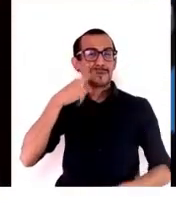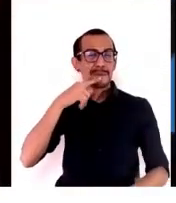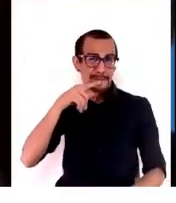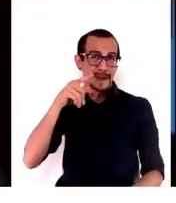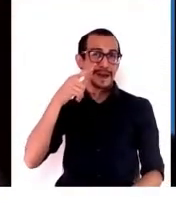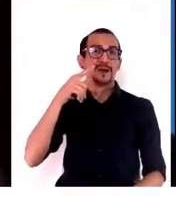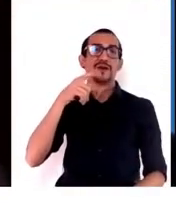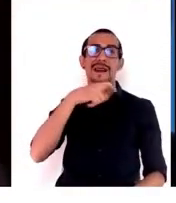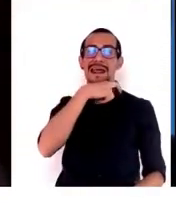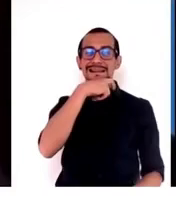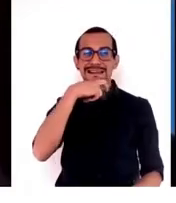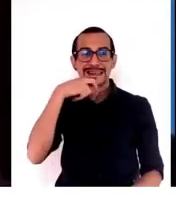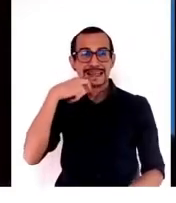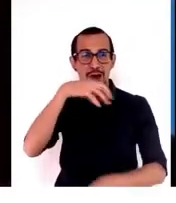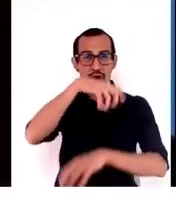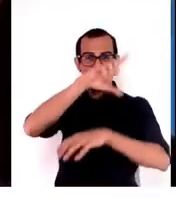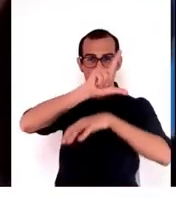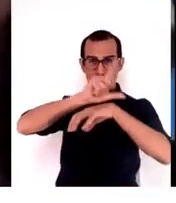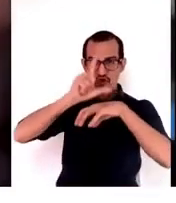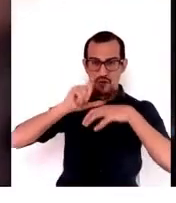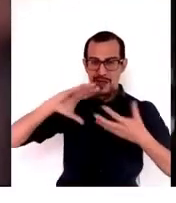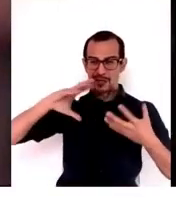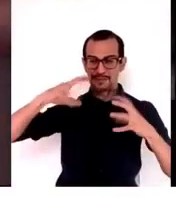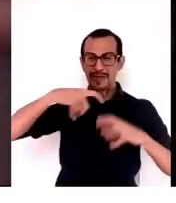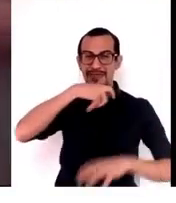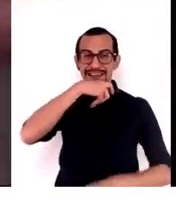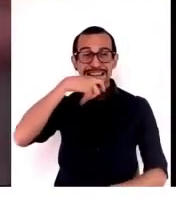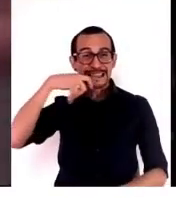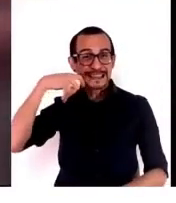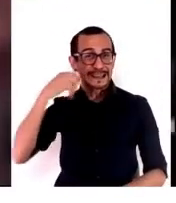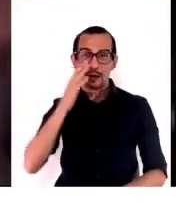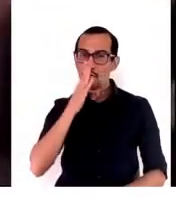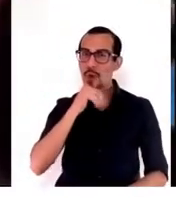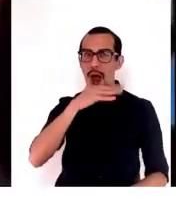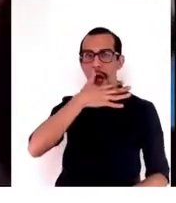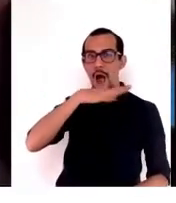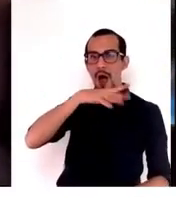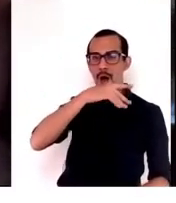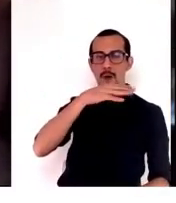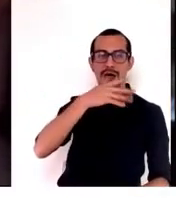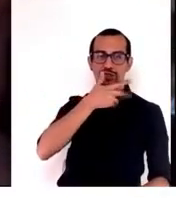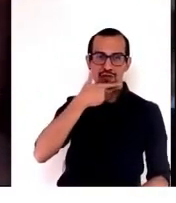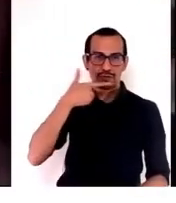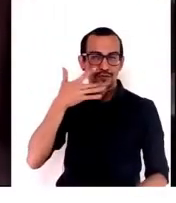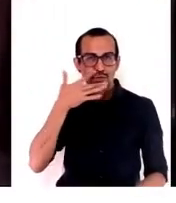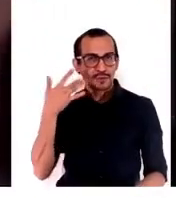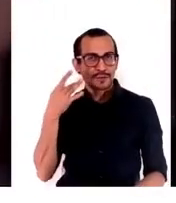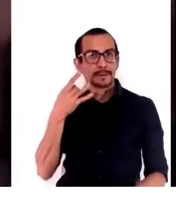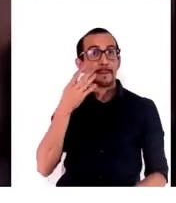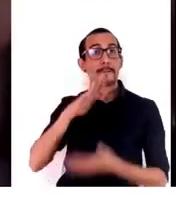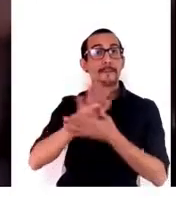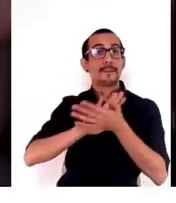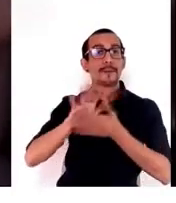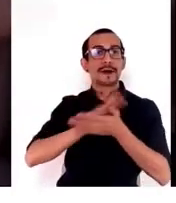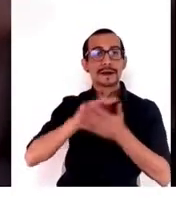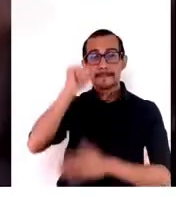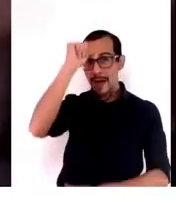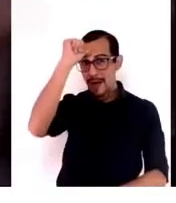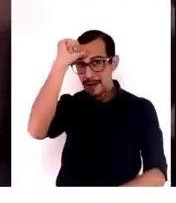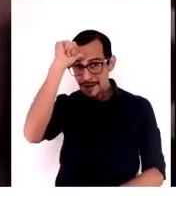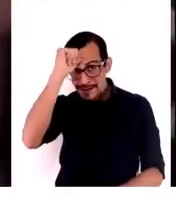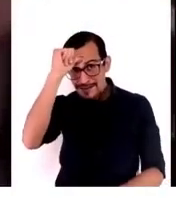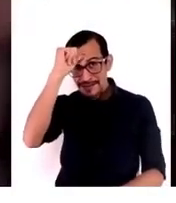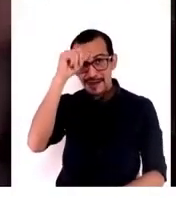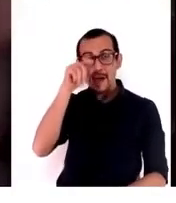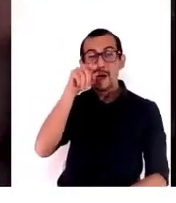regiones desérticas. Por ejemplo, en India, es extremadamente alta, es